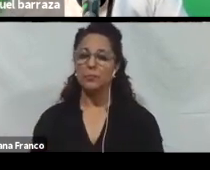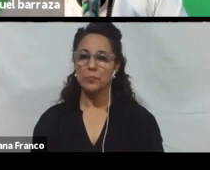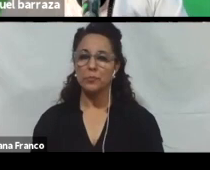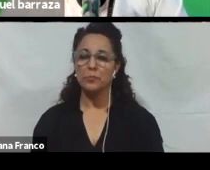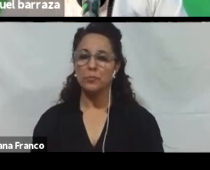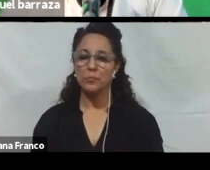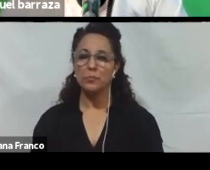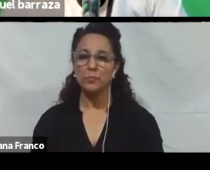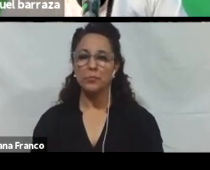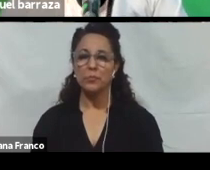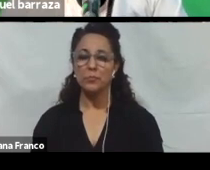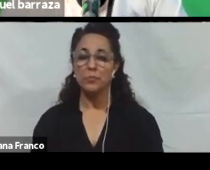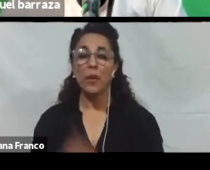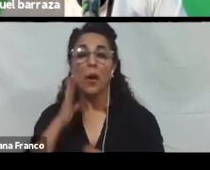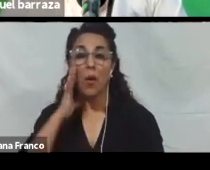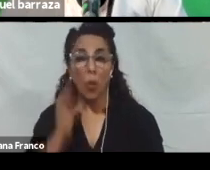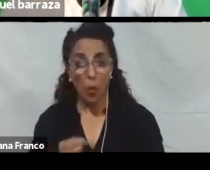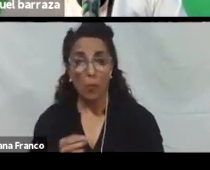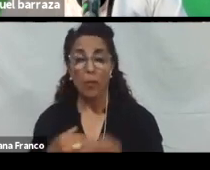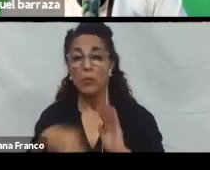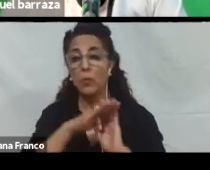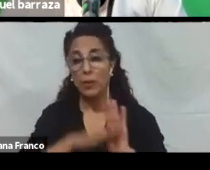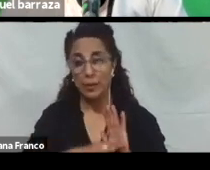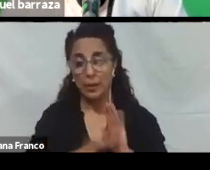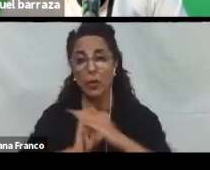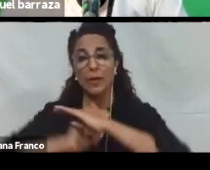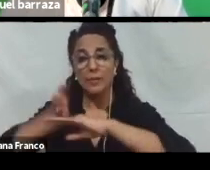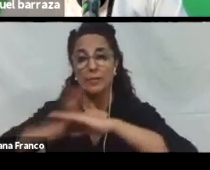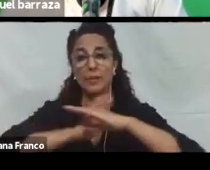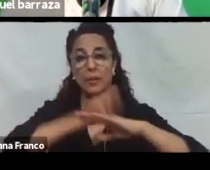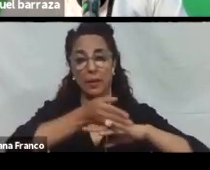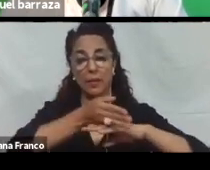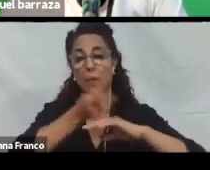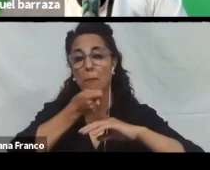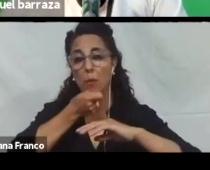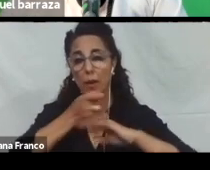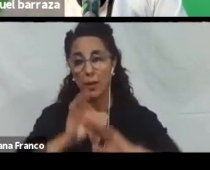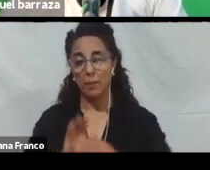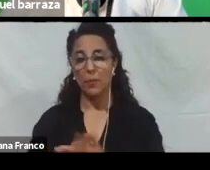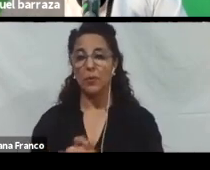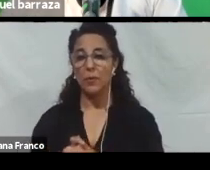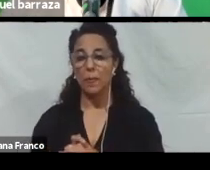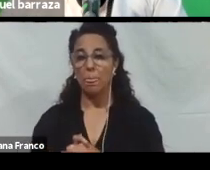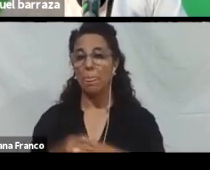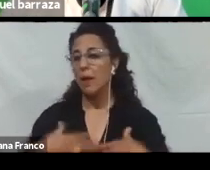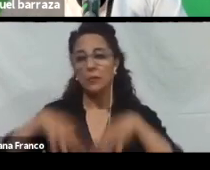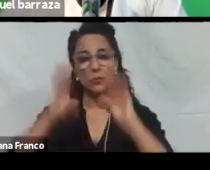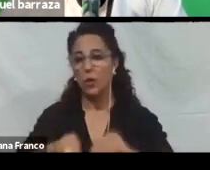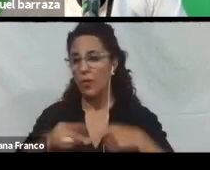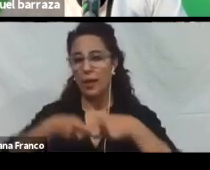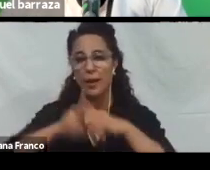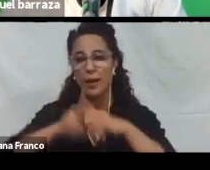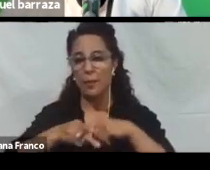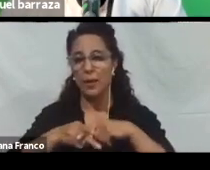Estas herramientas. Cumplen con algunos criterios. De accesibilidad. Por ejemplo. Todas las herramientas. Están probadas.